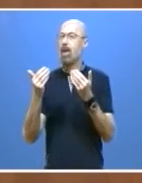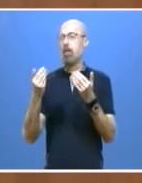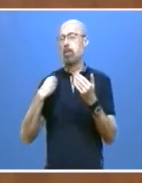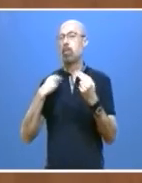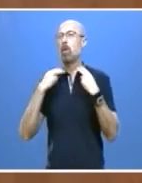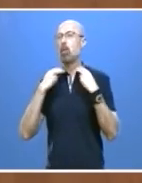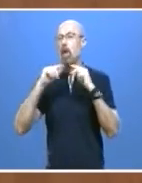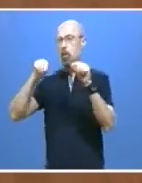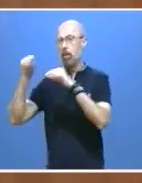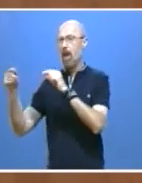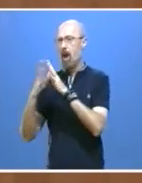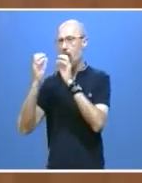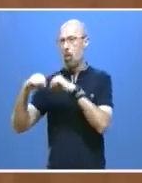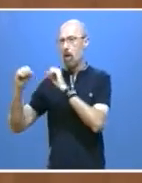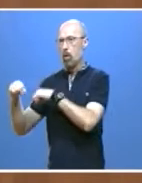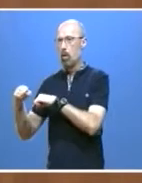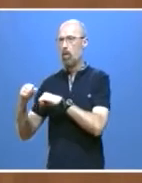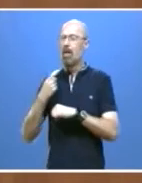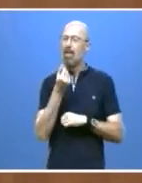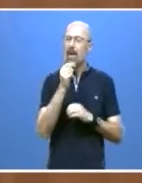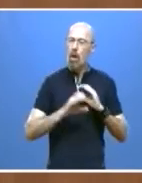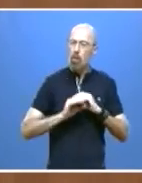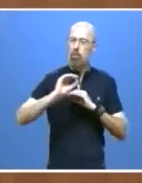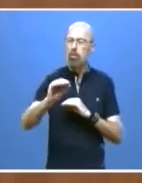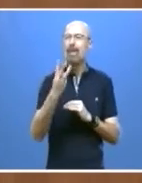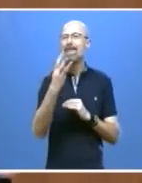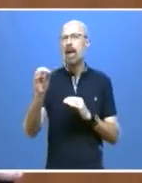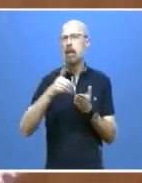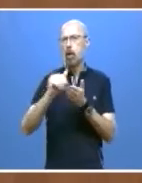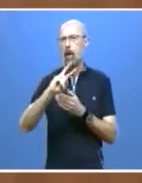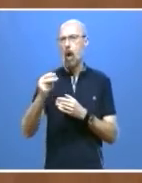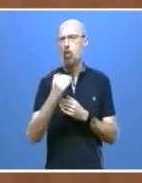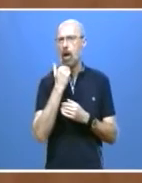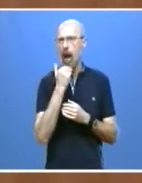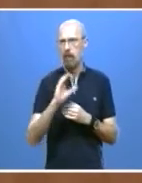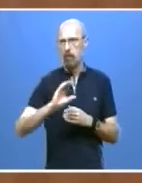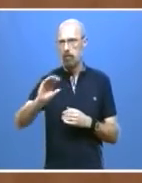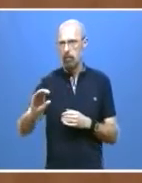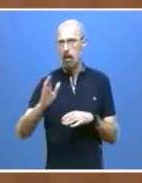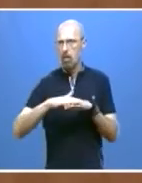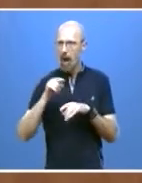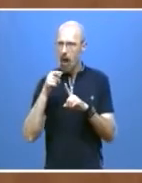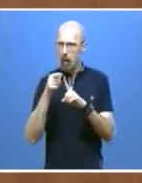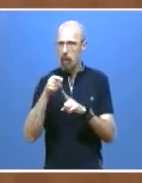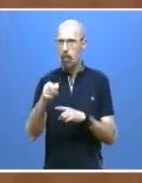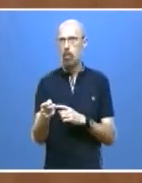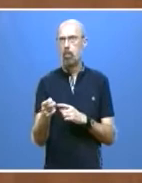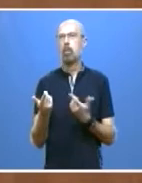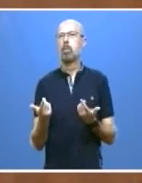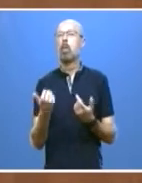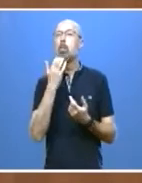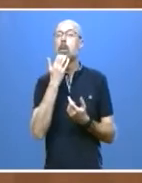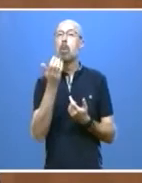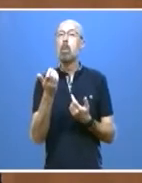inversión cercana a los 30 millones de euros. Cumpliremos los no obligatorios y exigentes